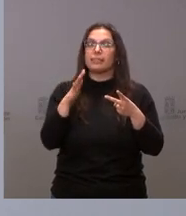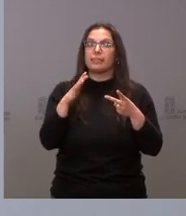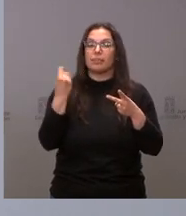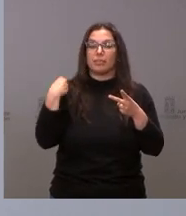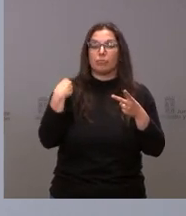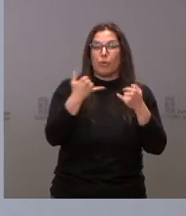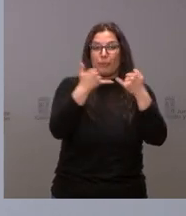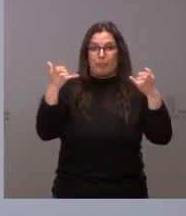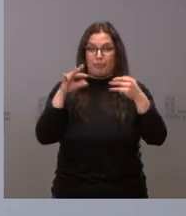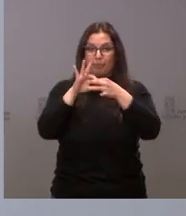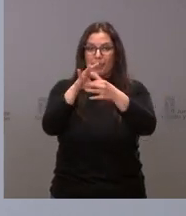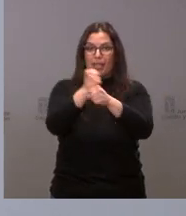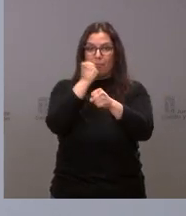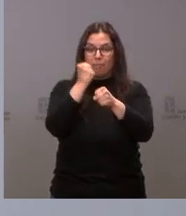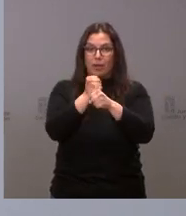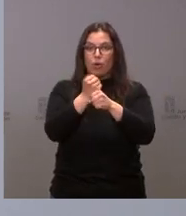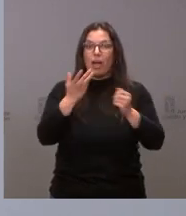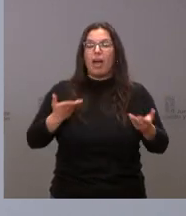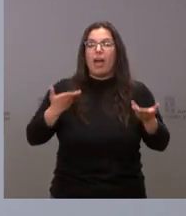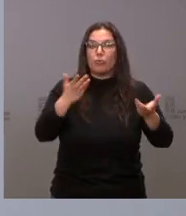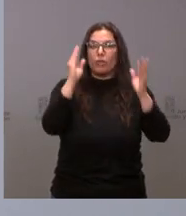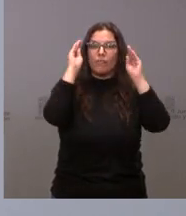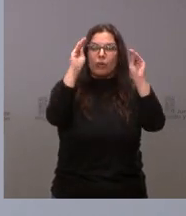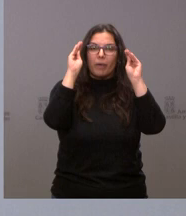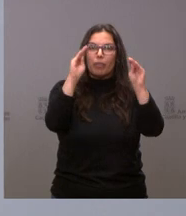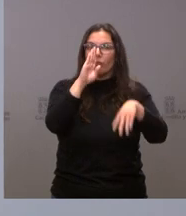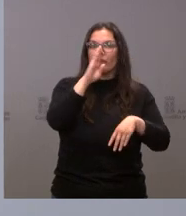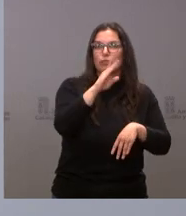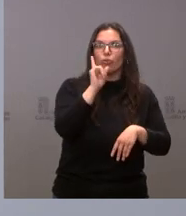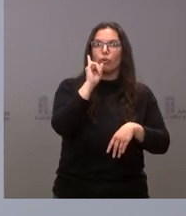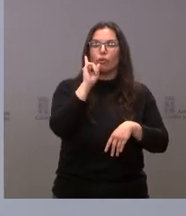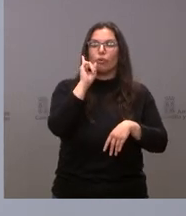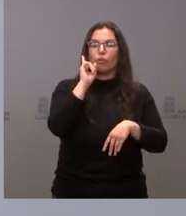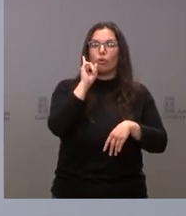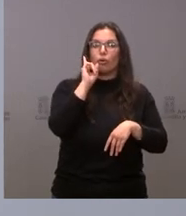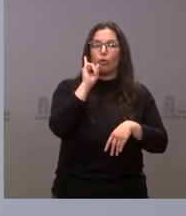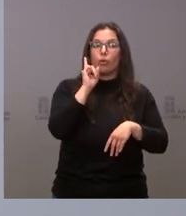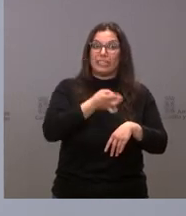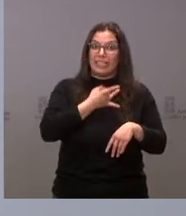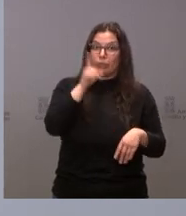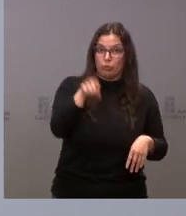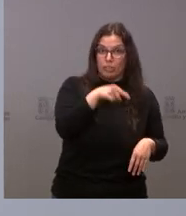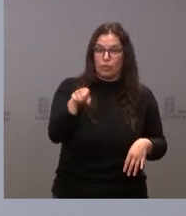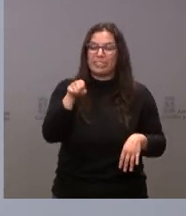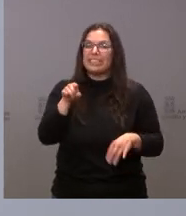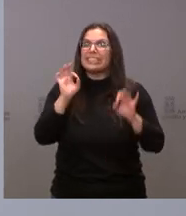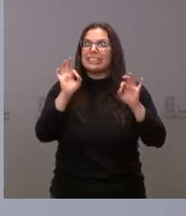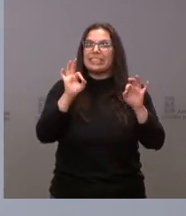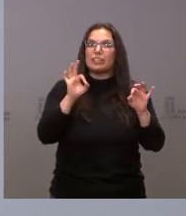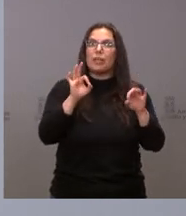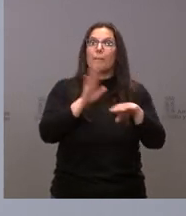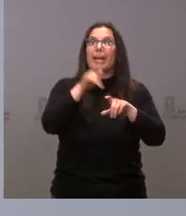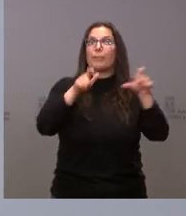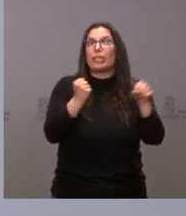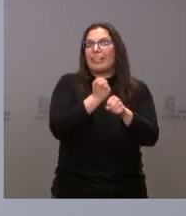vinculado al empleo son ayudas de formación dirigidas a los sindicatos son ayudas de formación dirigidas a los